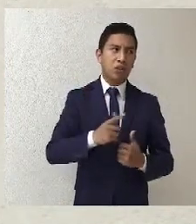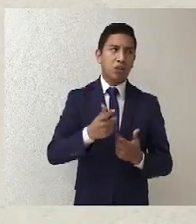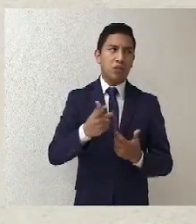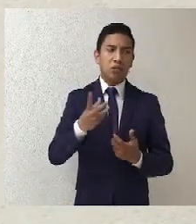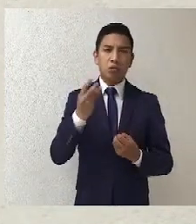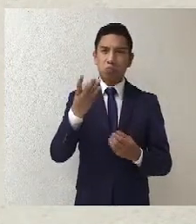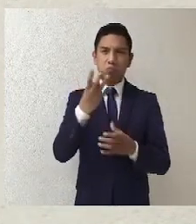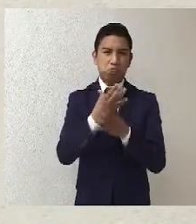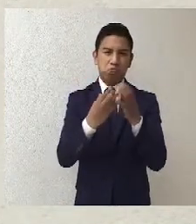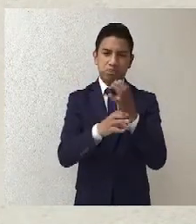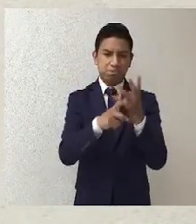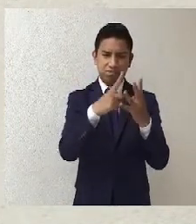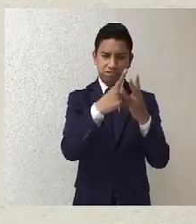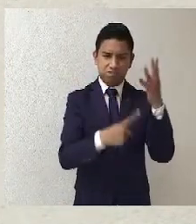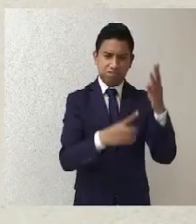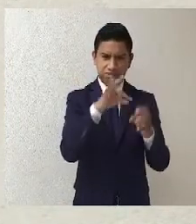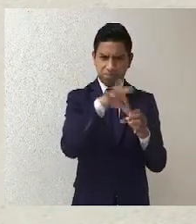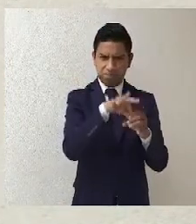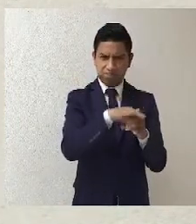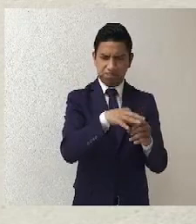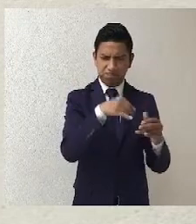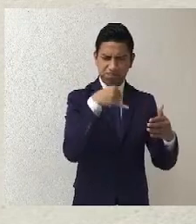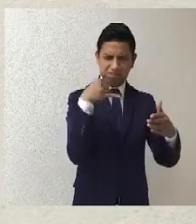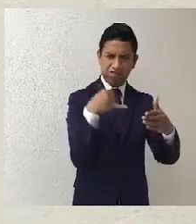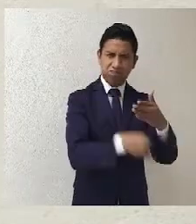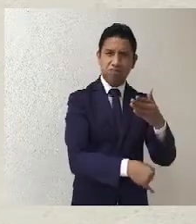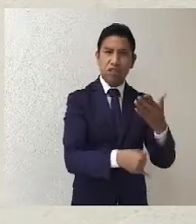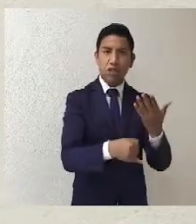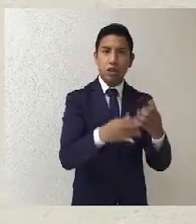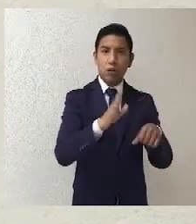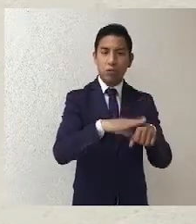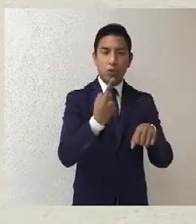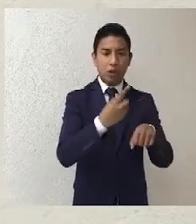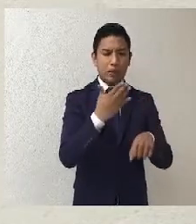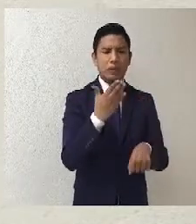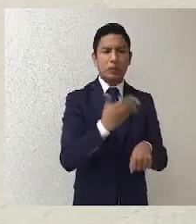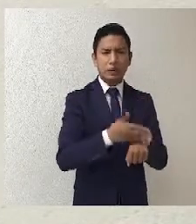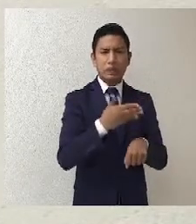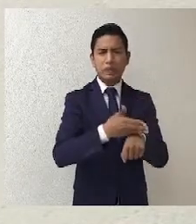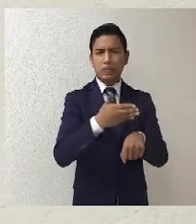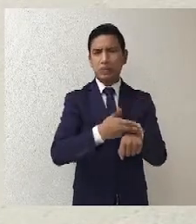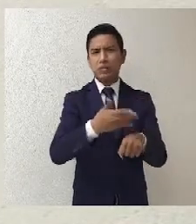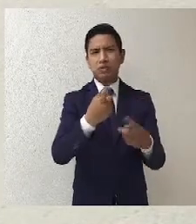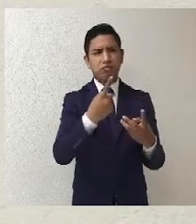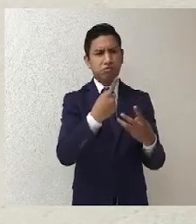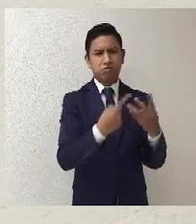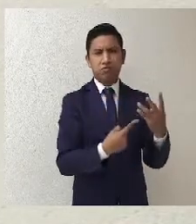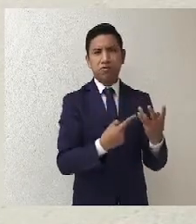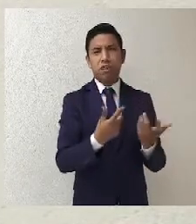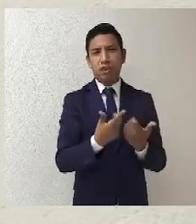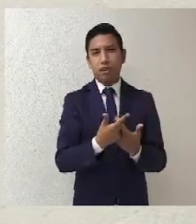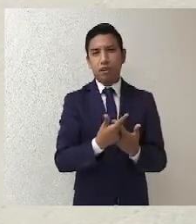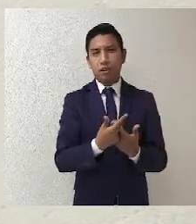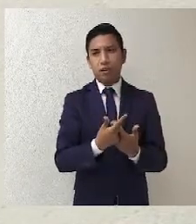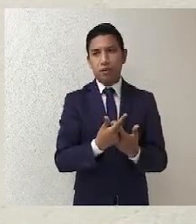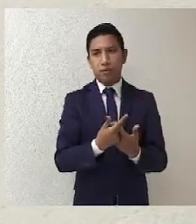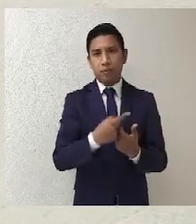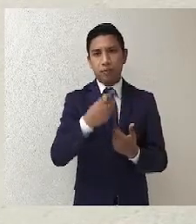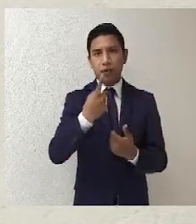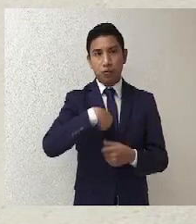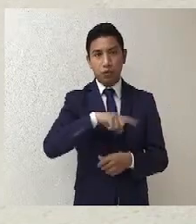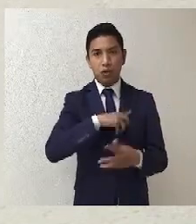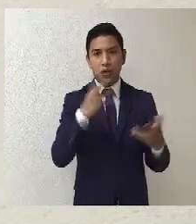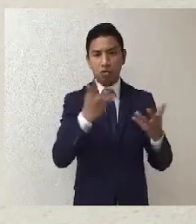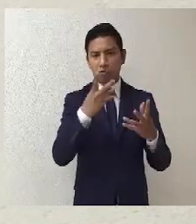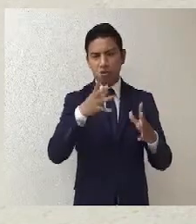cosas de la materia electoral, porque sufren nuestras sentencias y tienen que estar muy pendientes de lo que hacemos, sé que no siempre